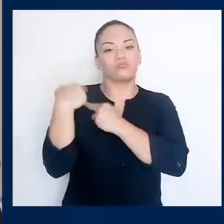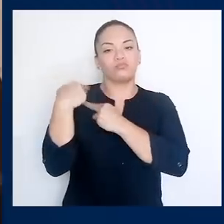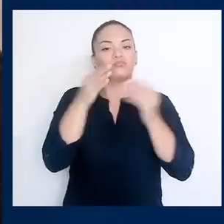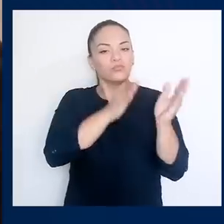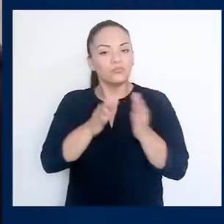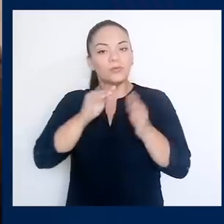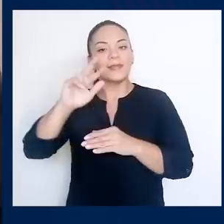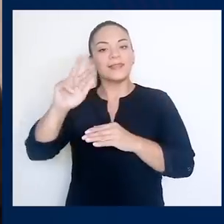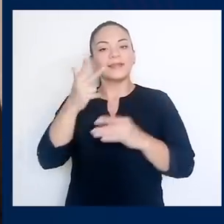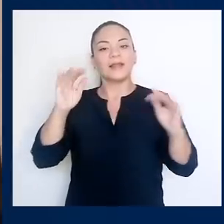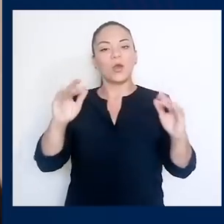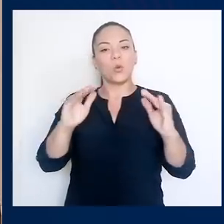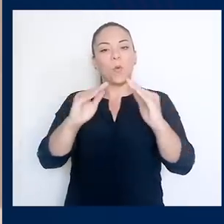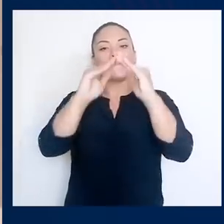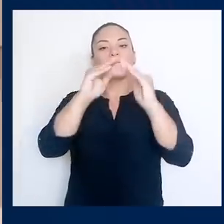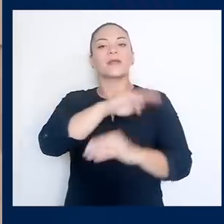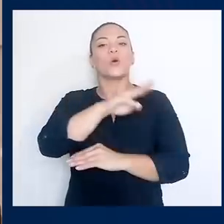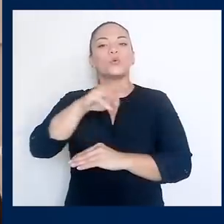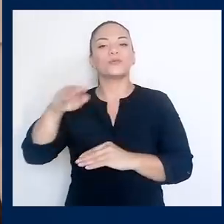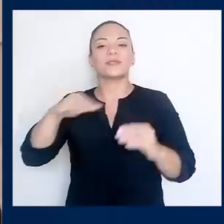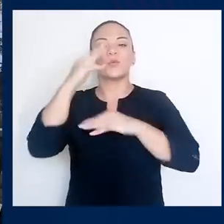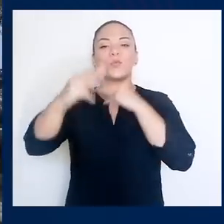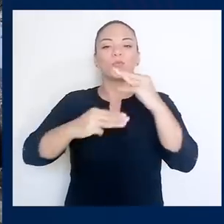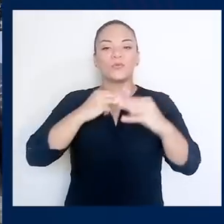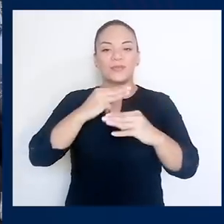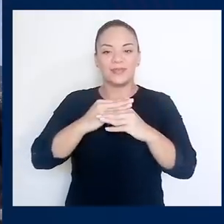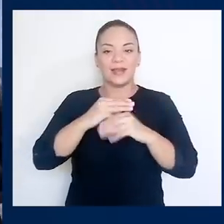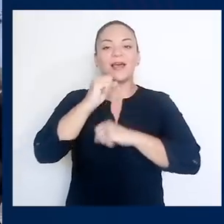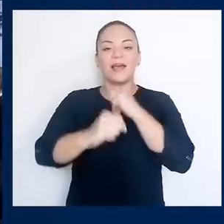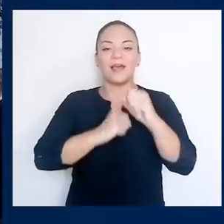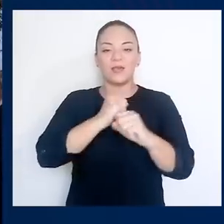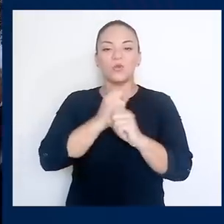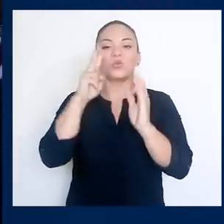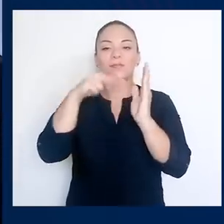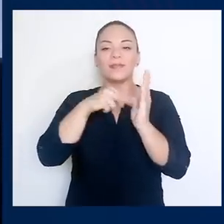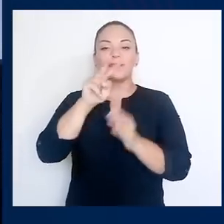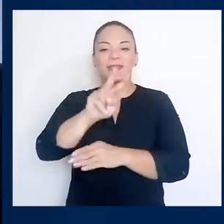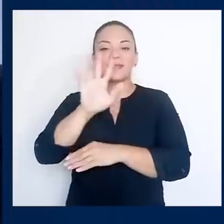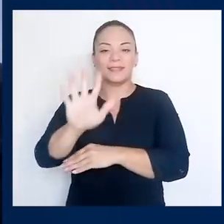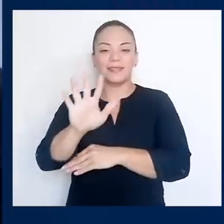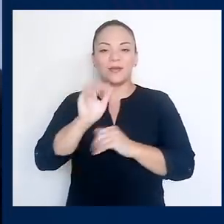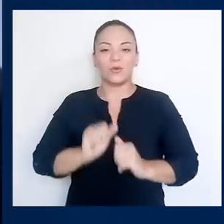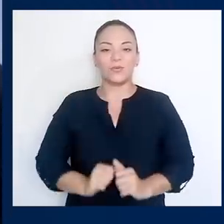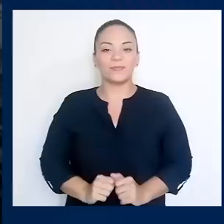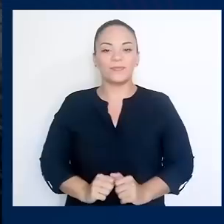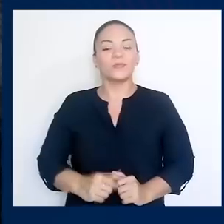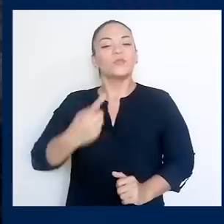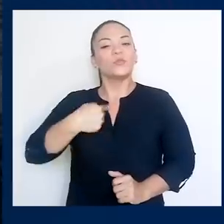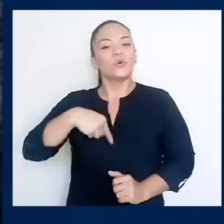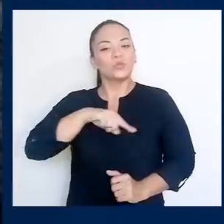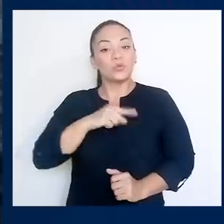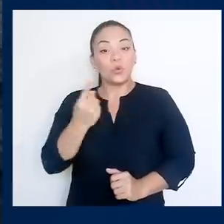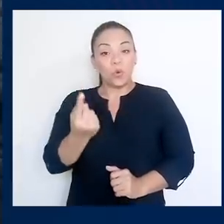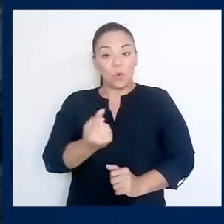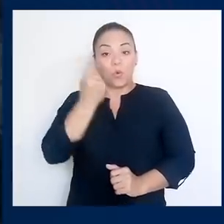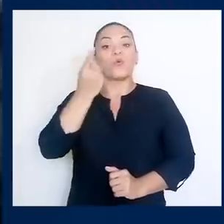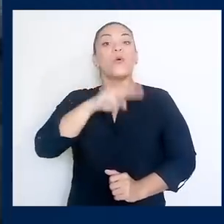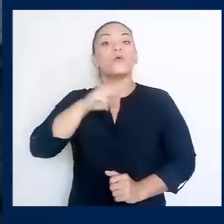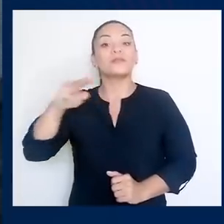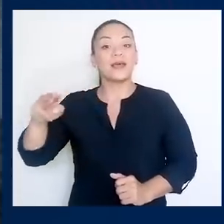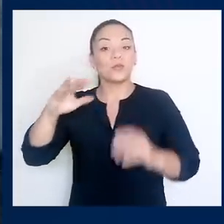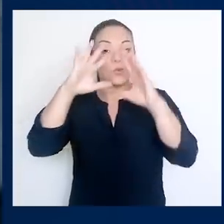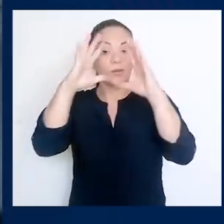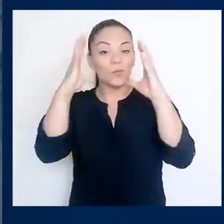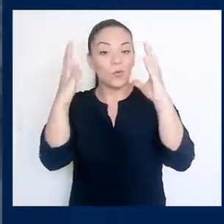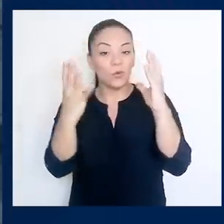cumbre del Océano Mundial en el año 2025. Tenemos un solo océano en el